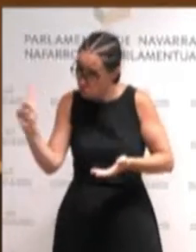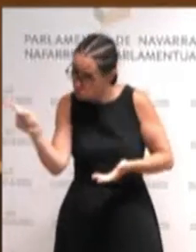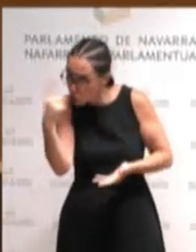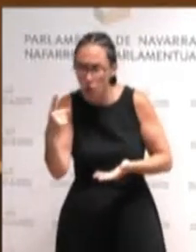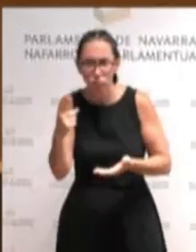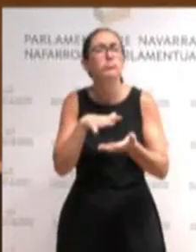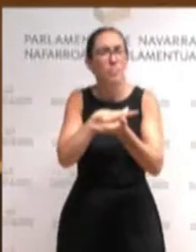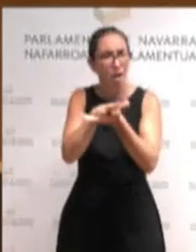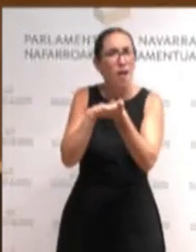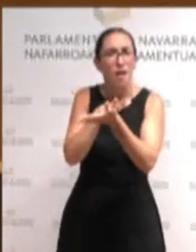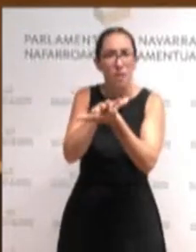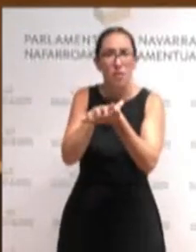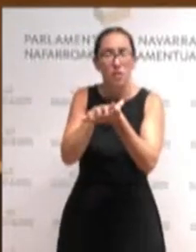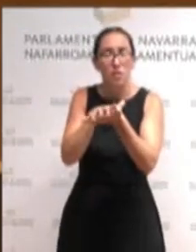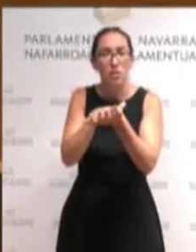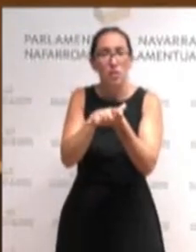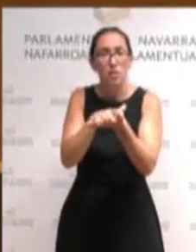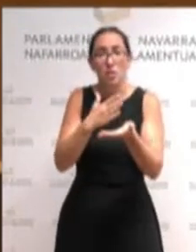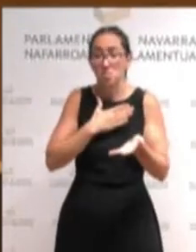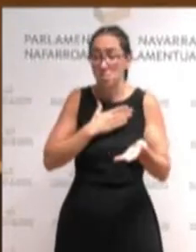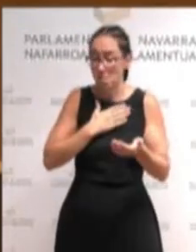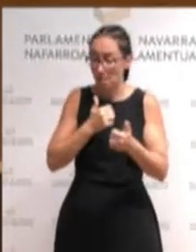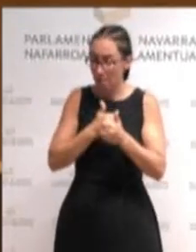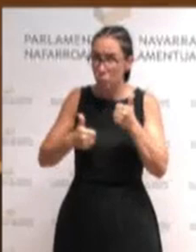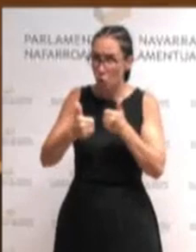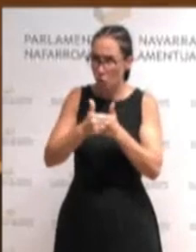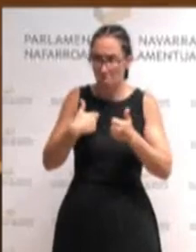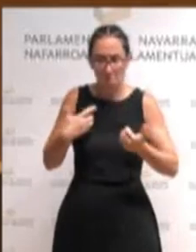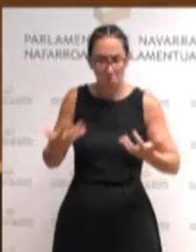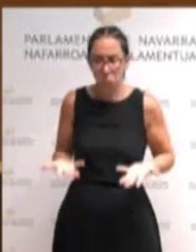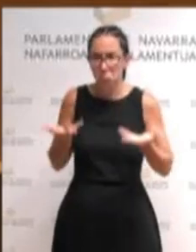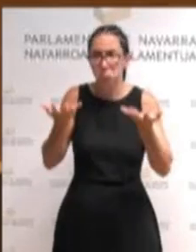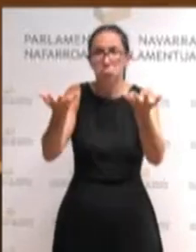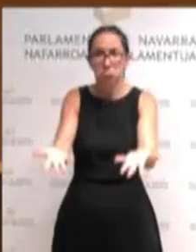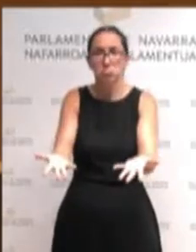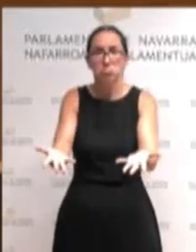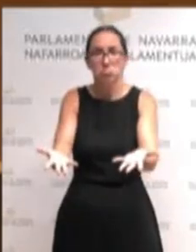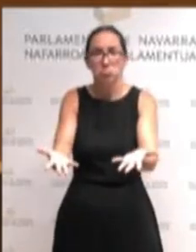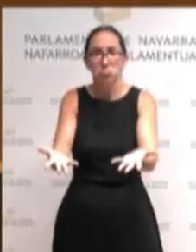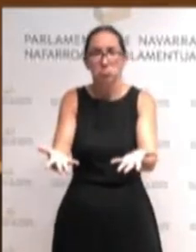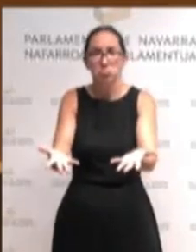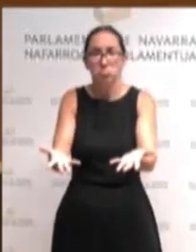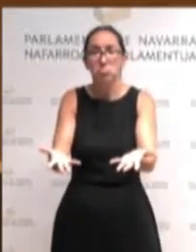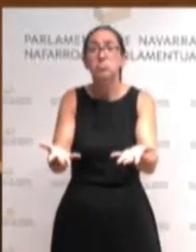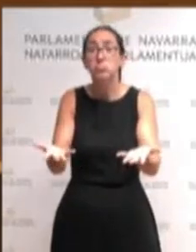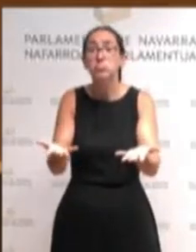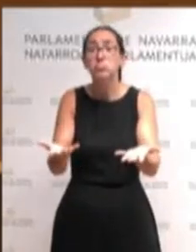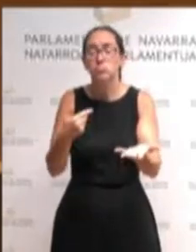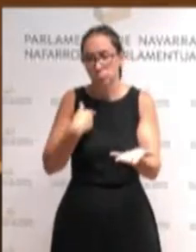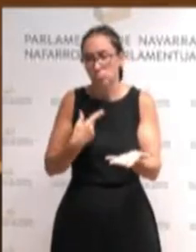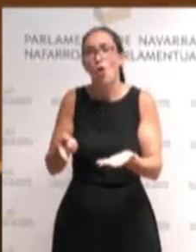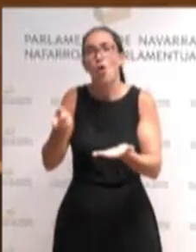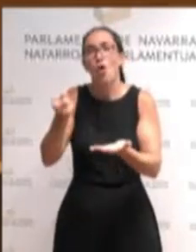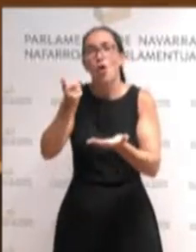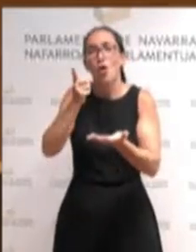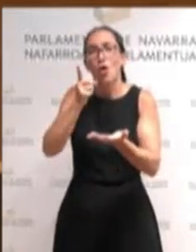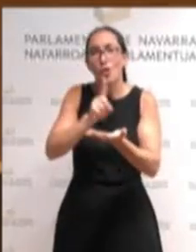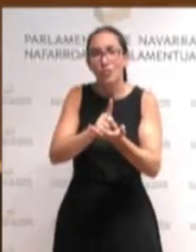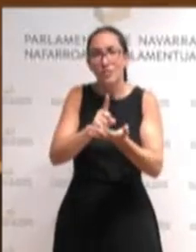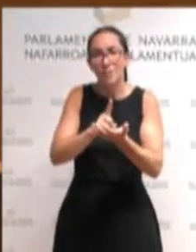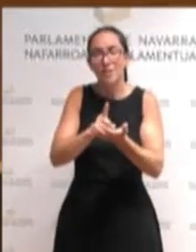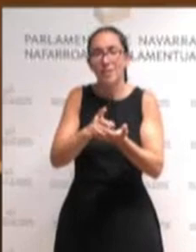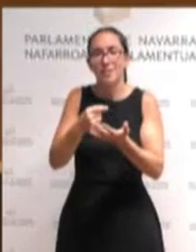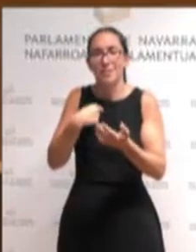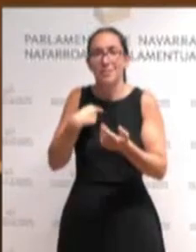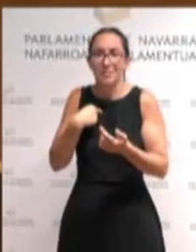asmoz eta horretarako gobernuarekiko harremanean gure tridentea izan den aterako dugu berriro